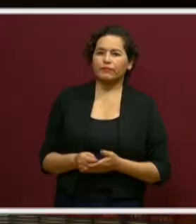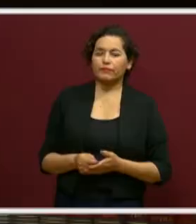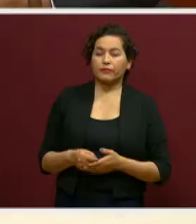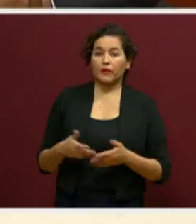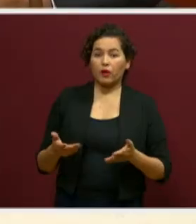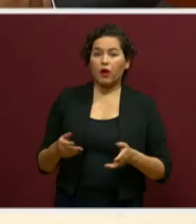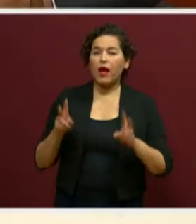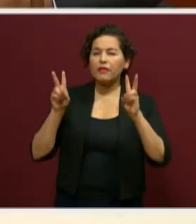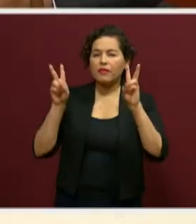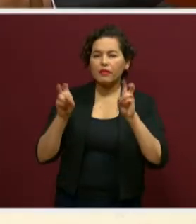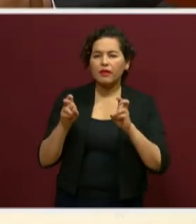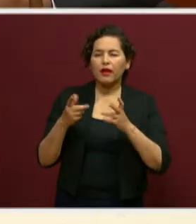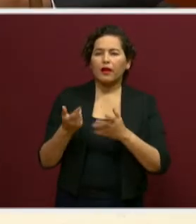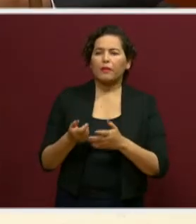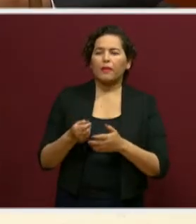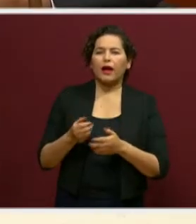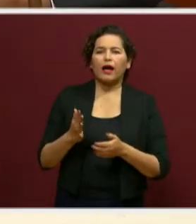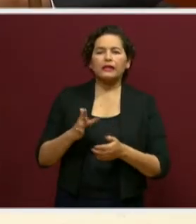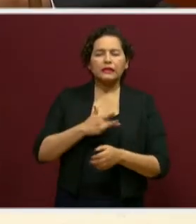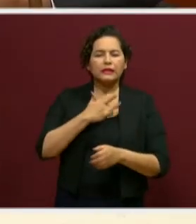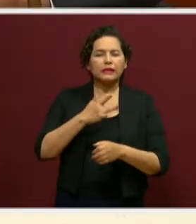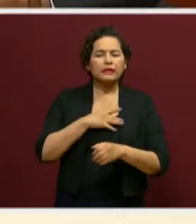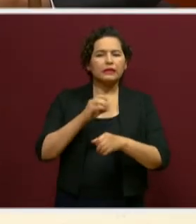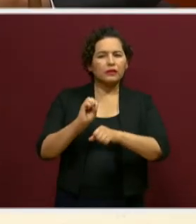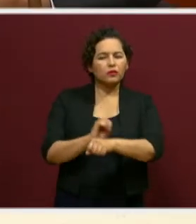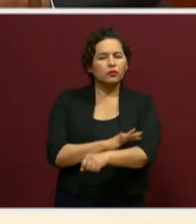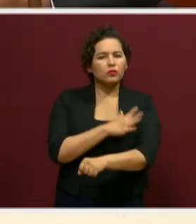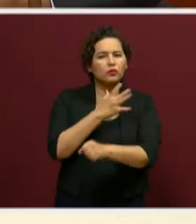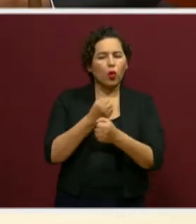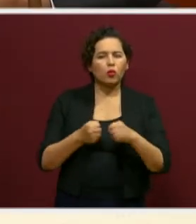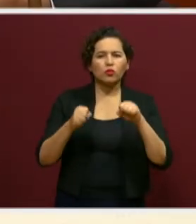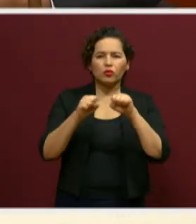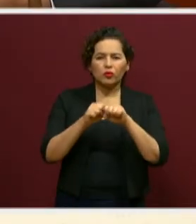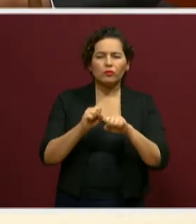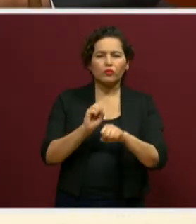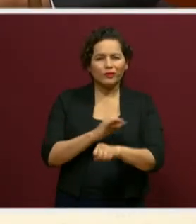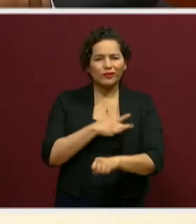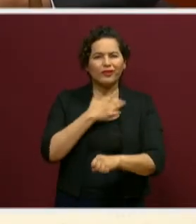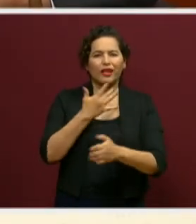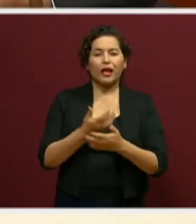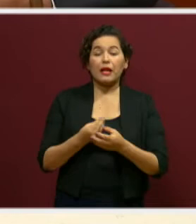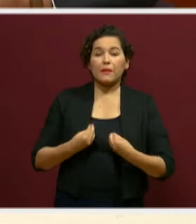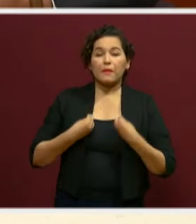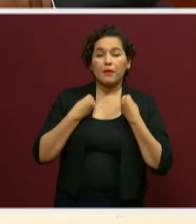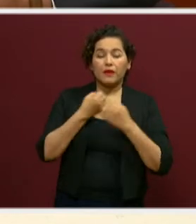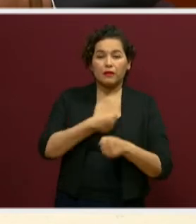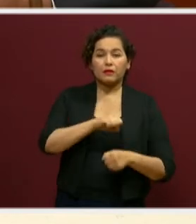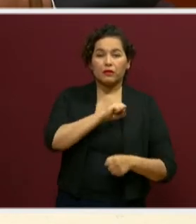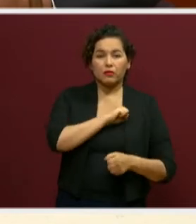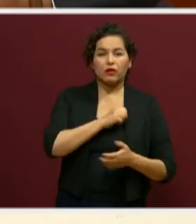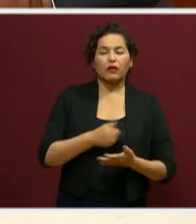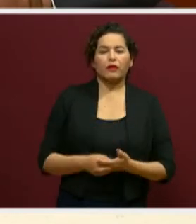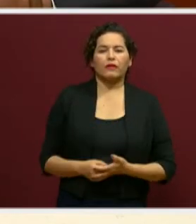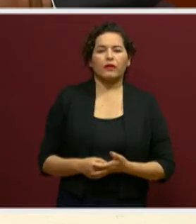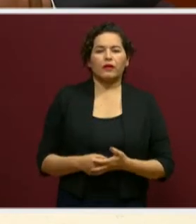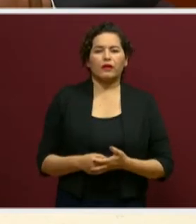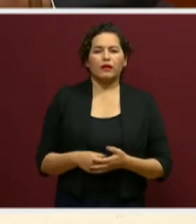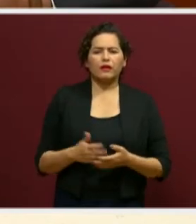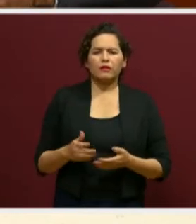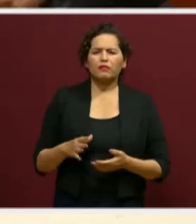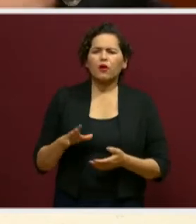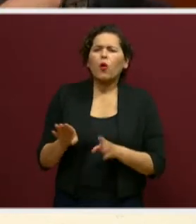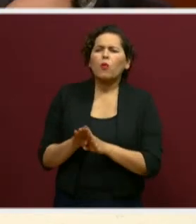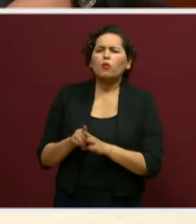vamos al tema dimensión socioemocional y de vida saludable. ¿Los estados emocionales que se han identificado en las y los